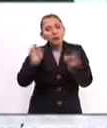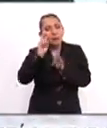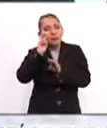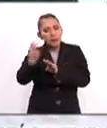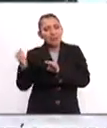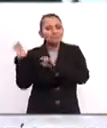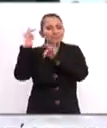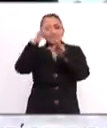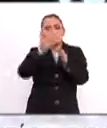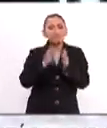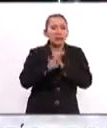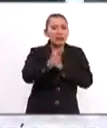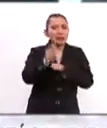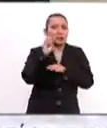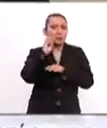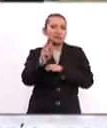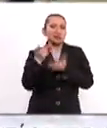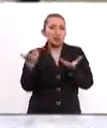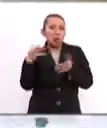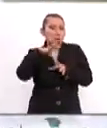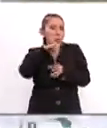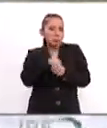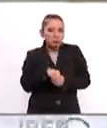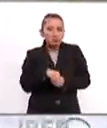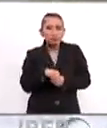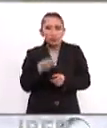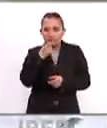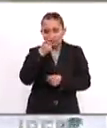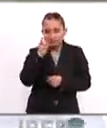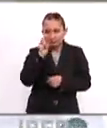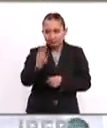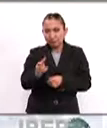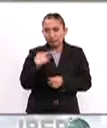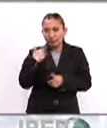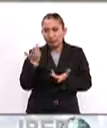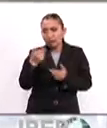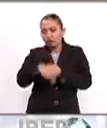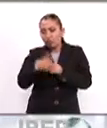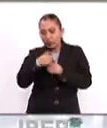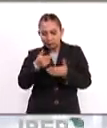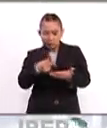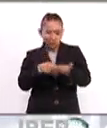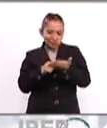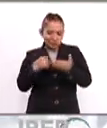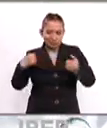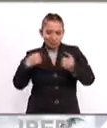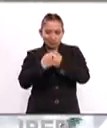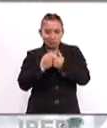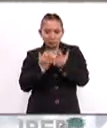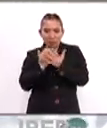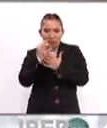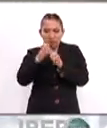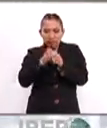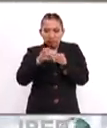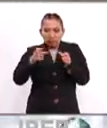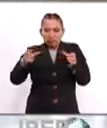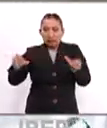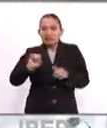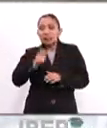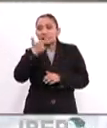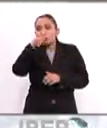de ver el fenómeno migratorio desde una perspectiva integral. Como hemos visto, los números muchas veces en la frontera están subiendo, subieron